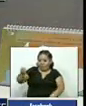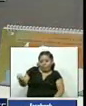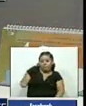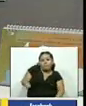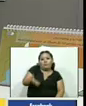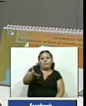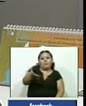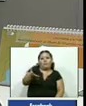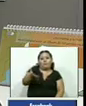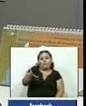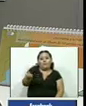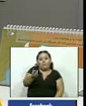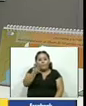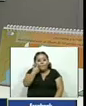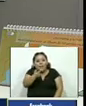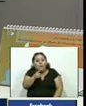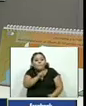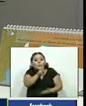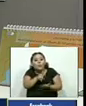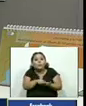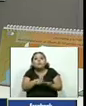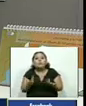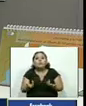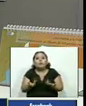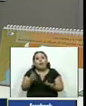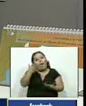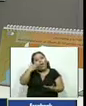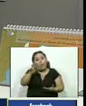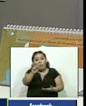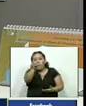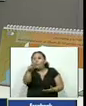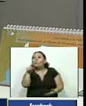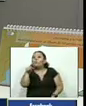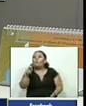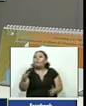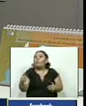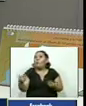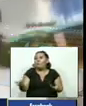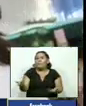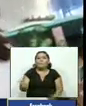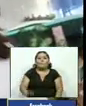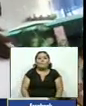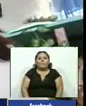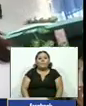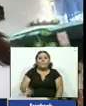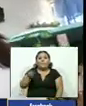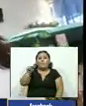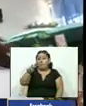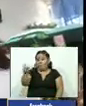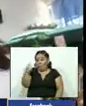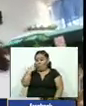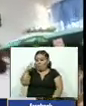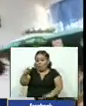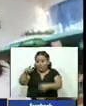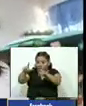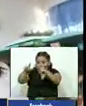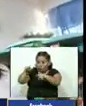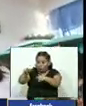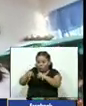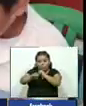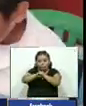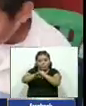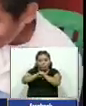y empezamos a ver a contestar preguntas Por ejemplo ¿Tú qué harías si ves publicada una fotografía